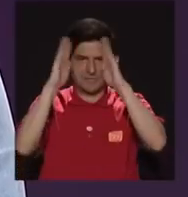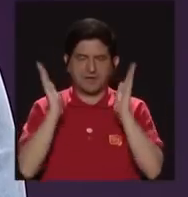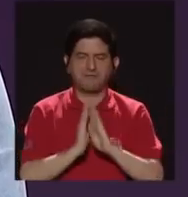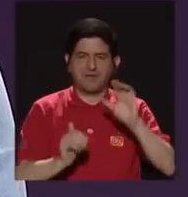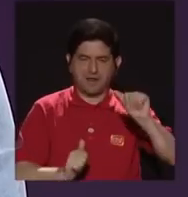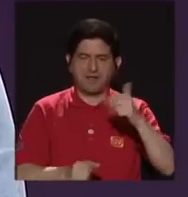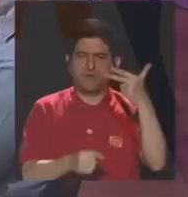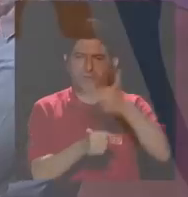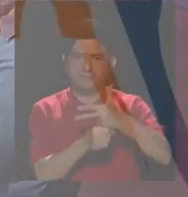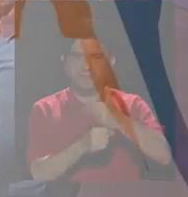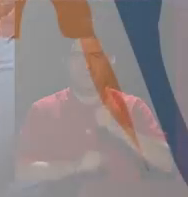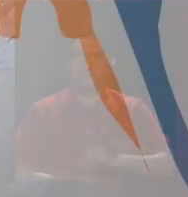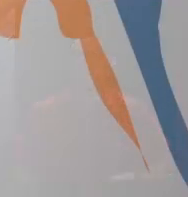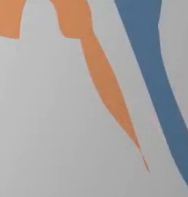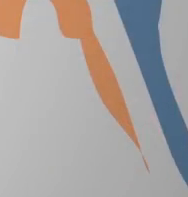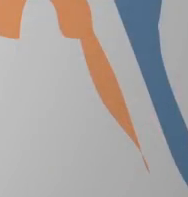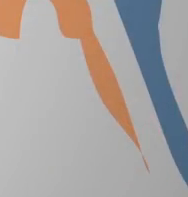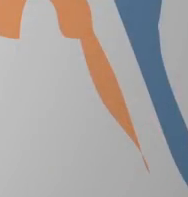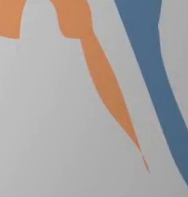la Asunción en Guatemala.